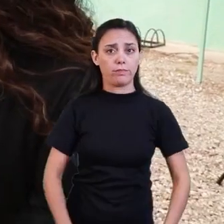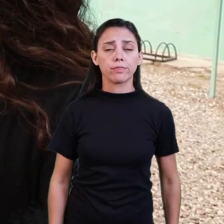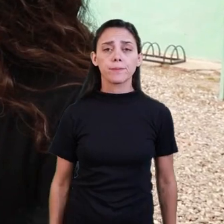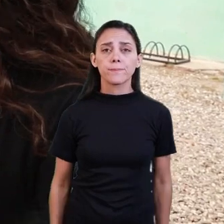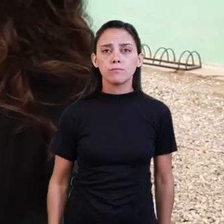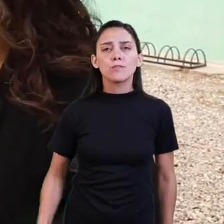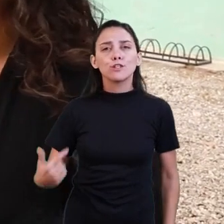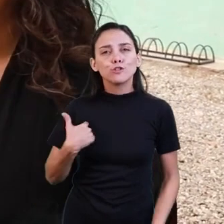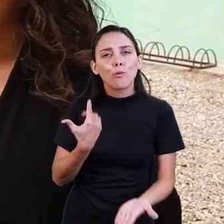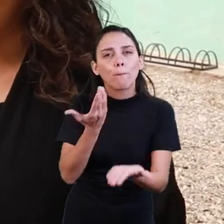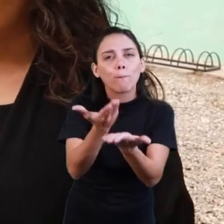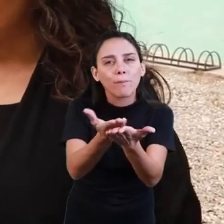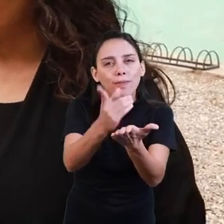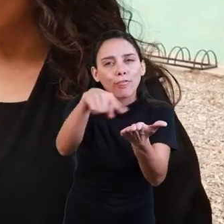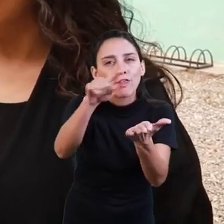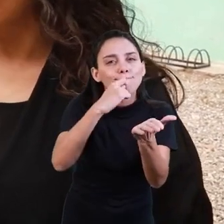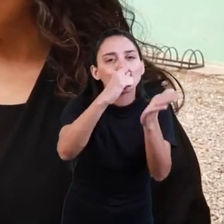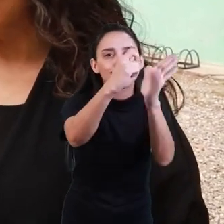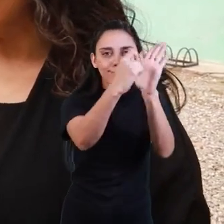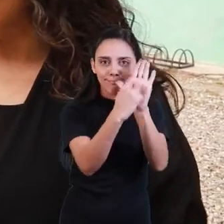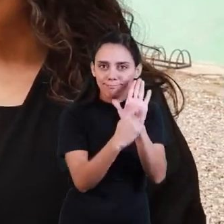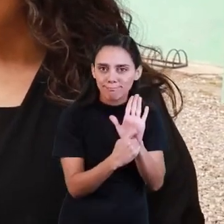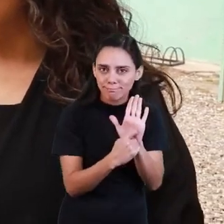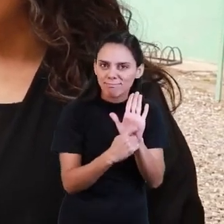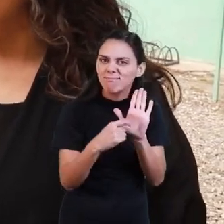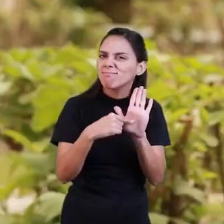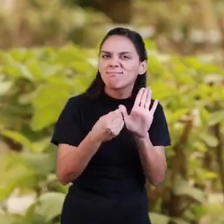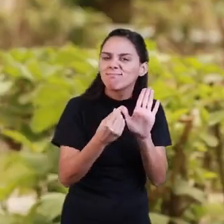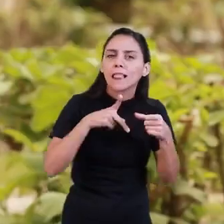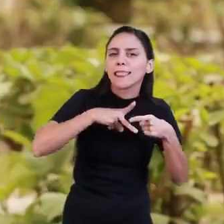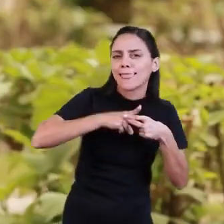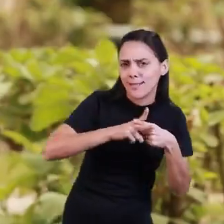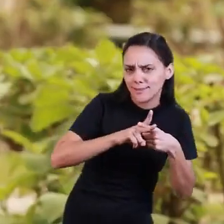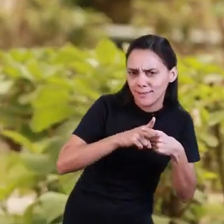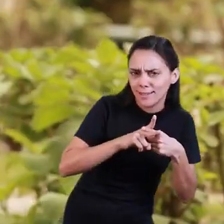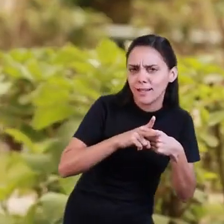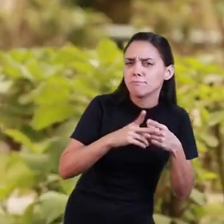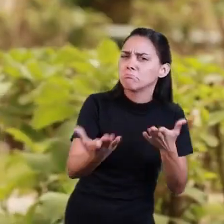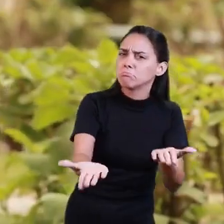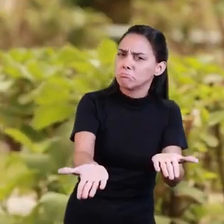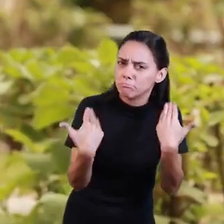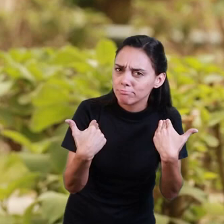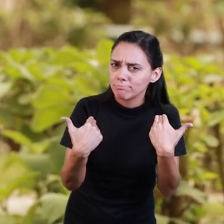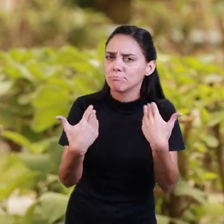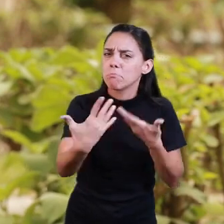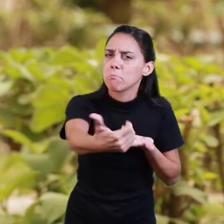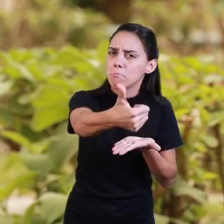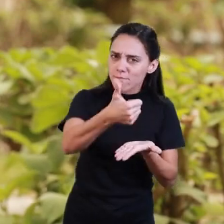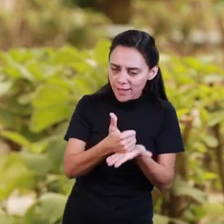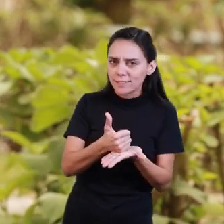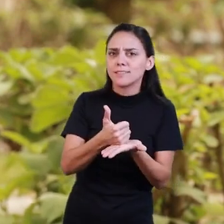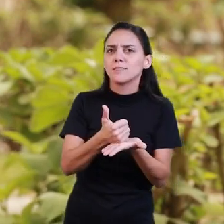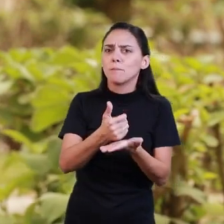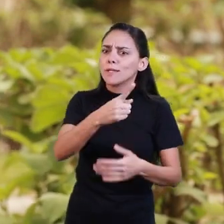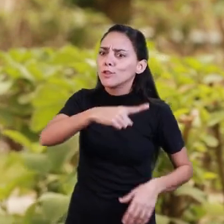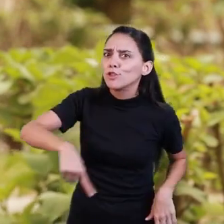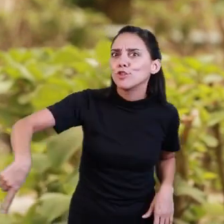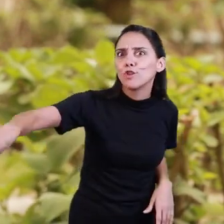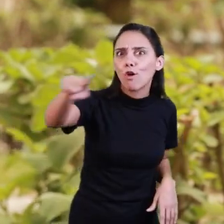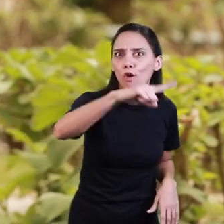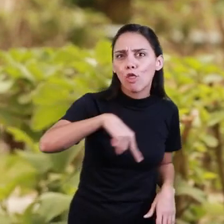Yo les pido que se inscriban en los talleres, que participen